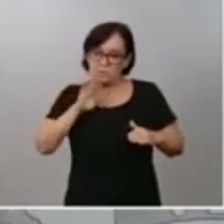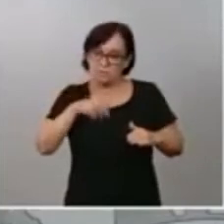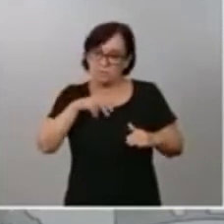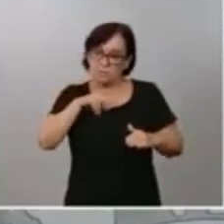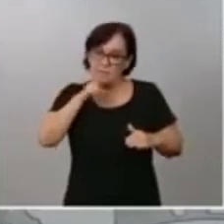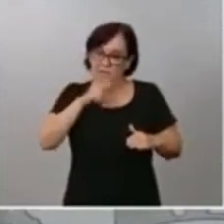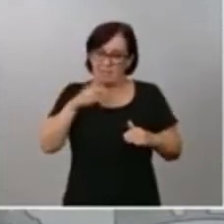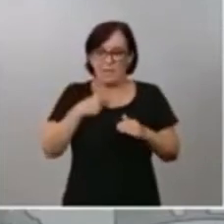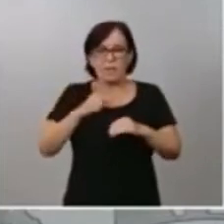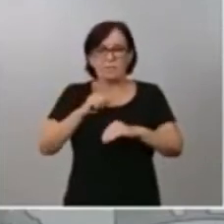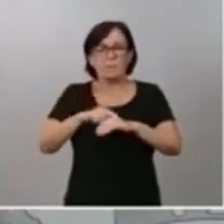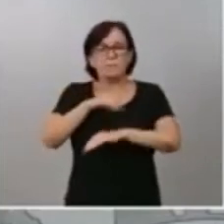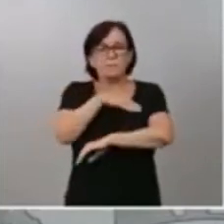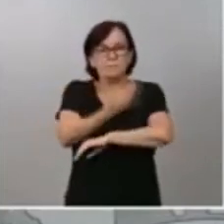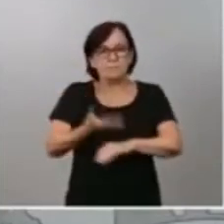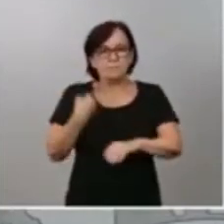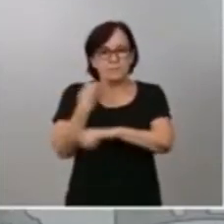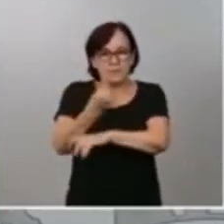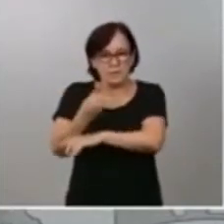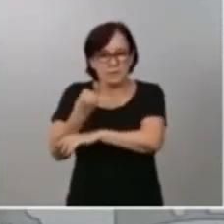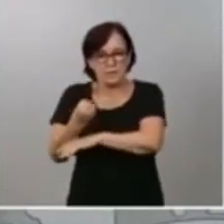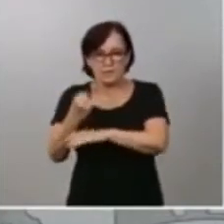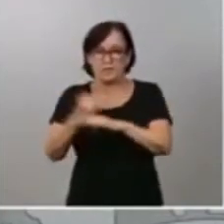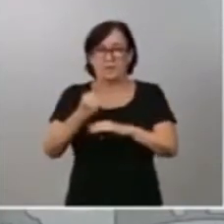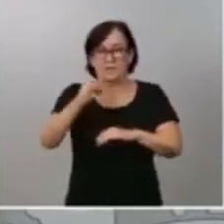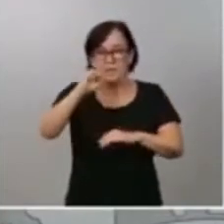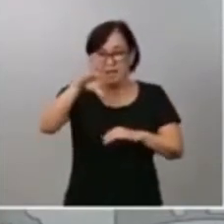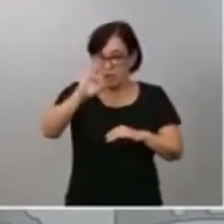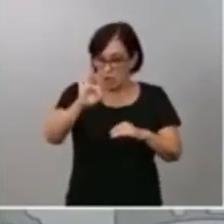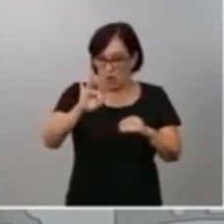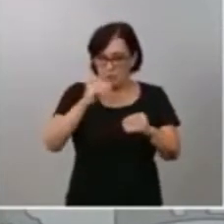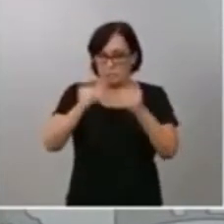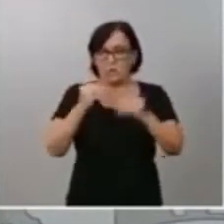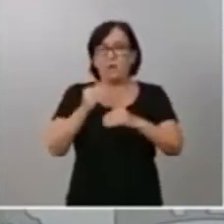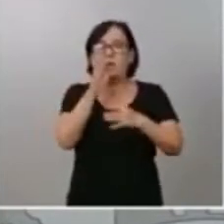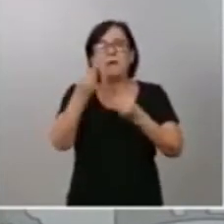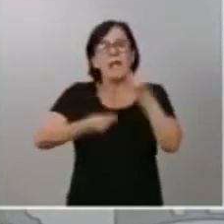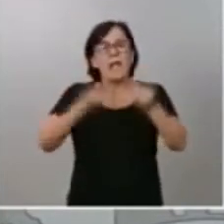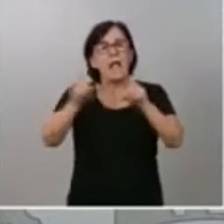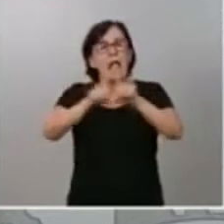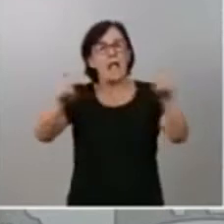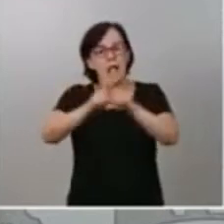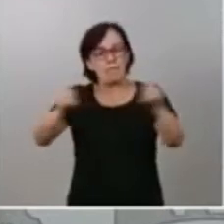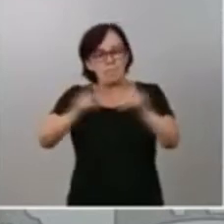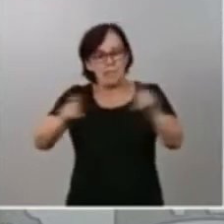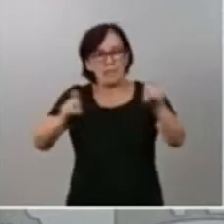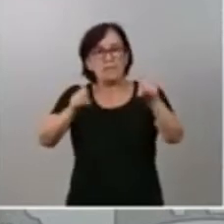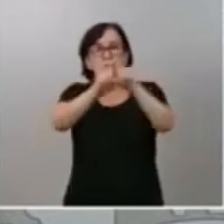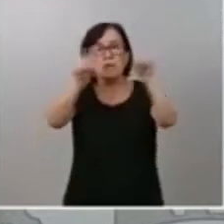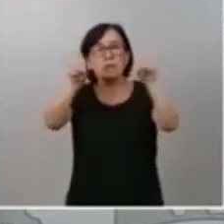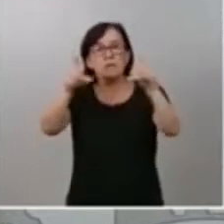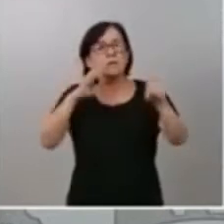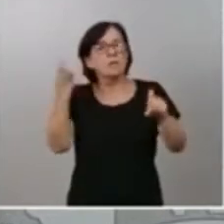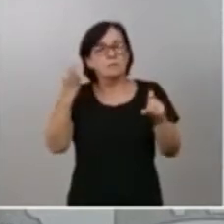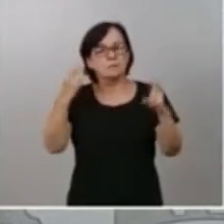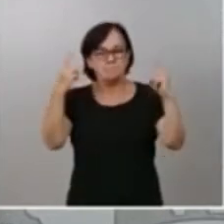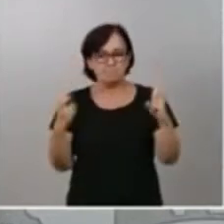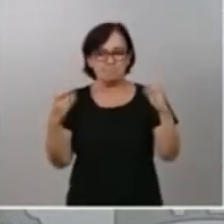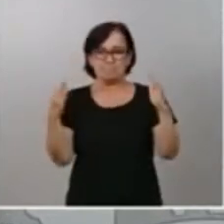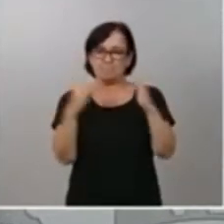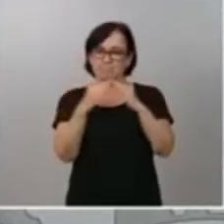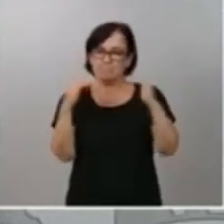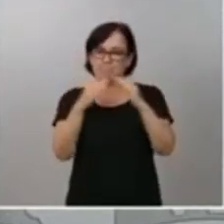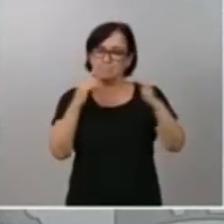movilizados a través del Instituto de Crédito Oficial del ICO, para que las empresas viables que tuvieron que confinar y parar su producción